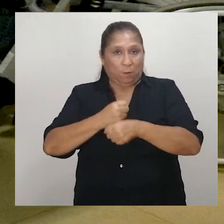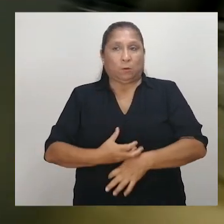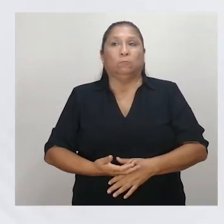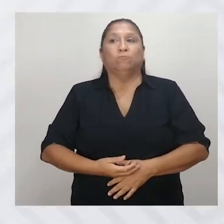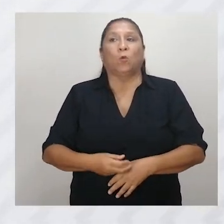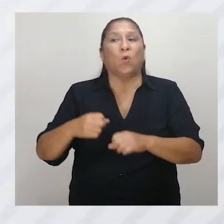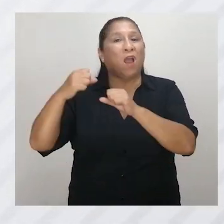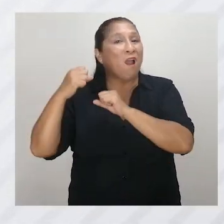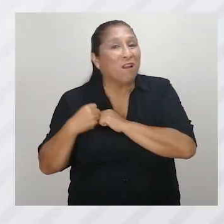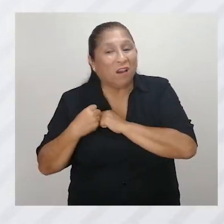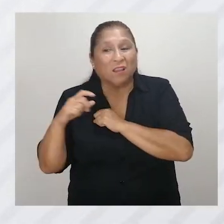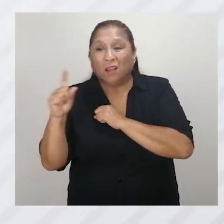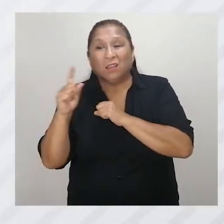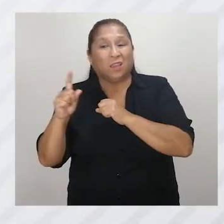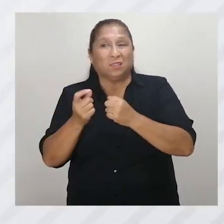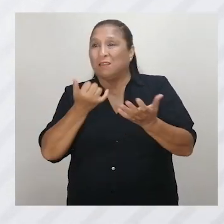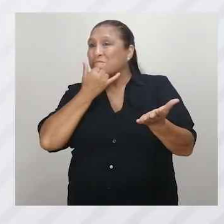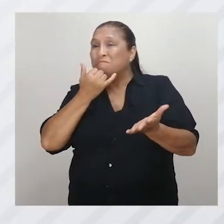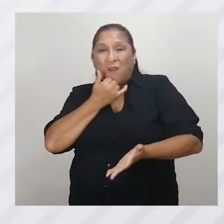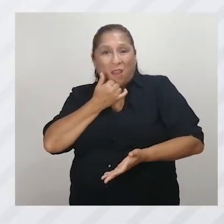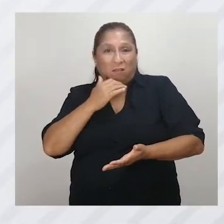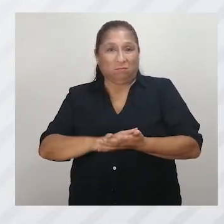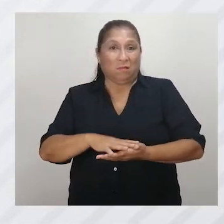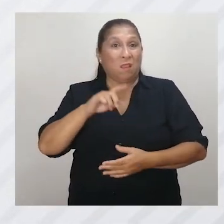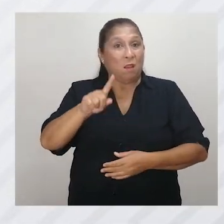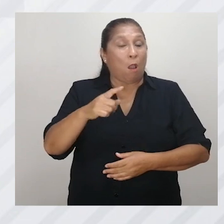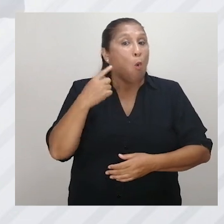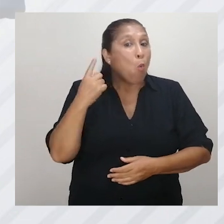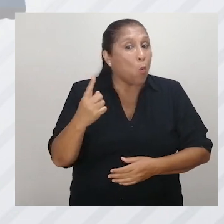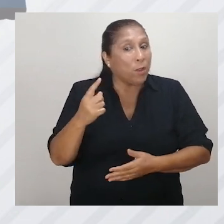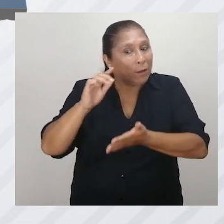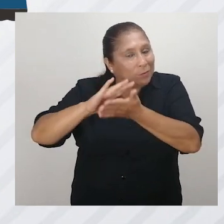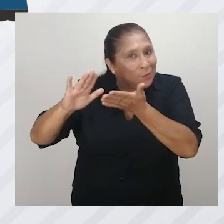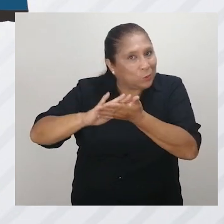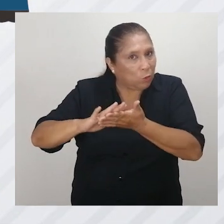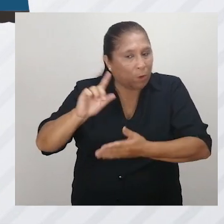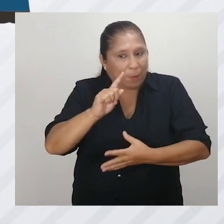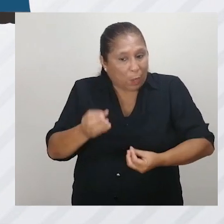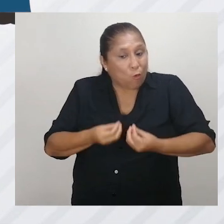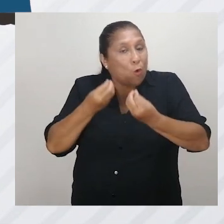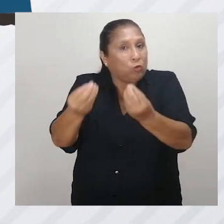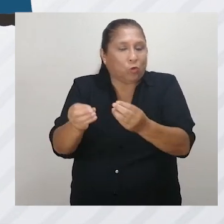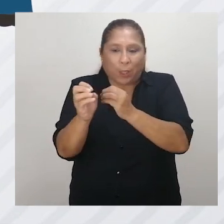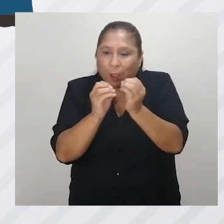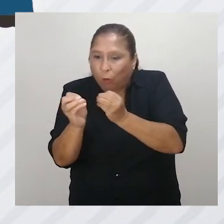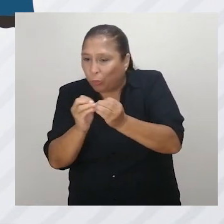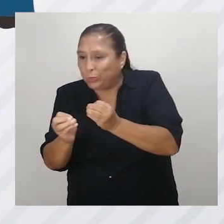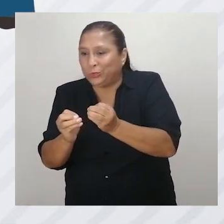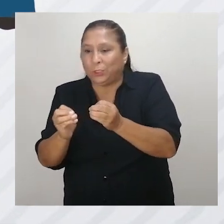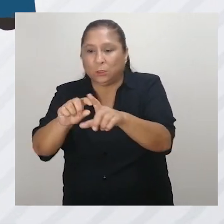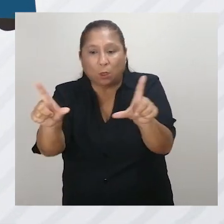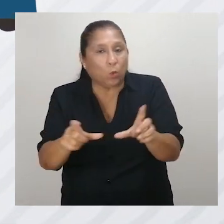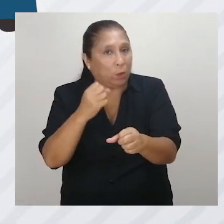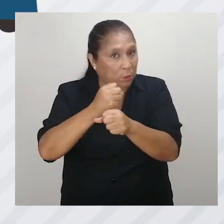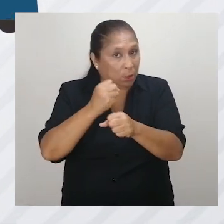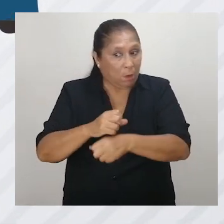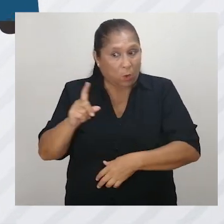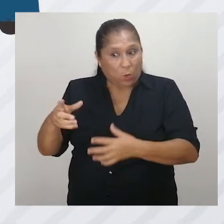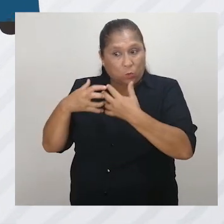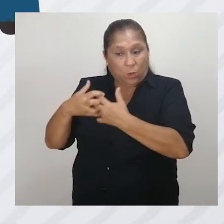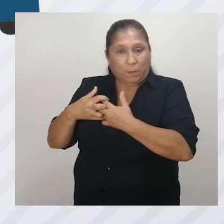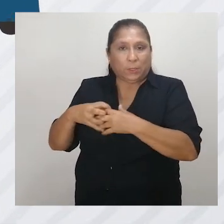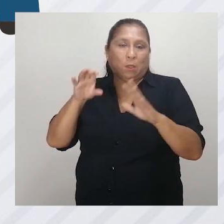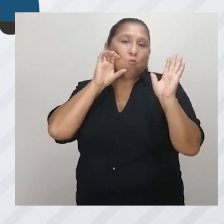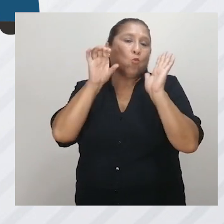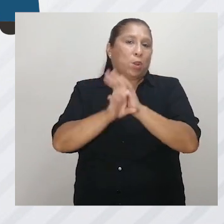actividad. Carga desproporcionada o indebida. La única excepción para no otorgar ajustes razonables por una empresa